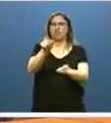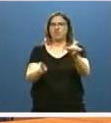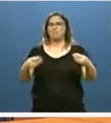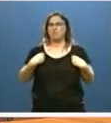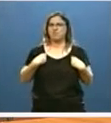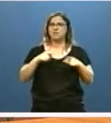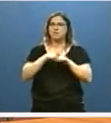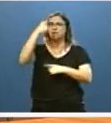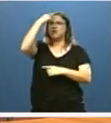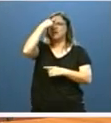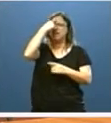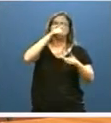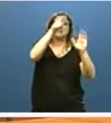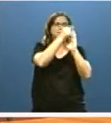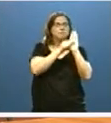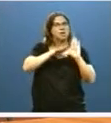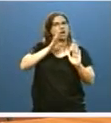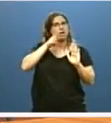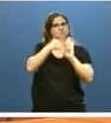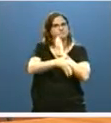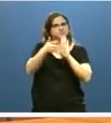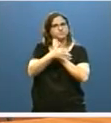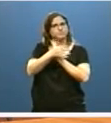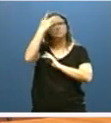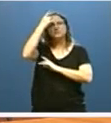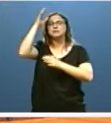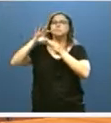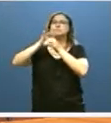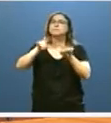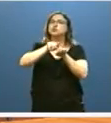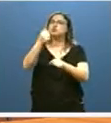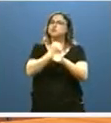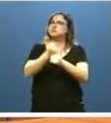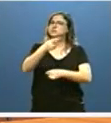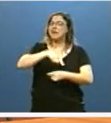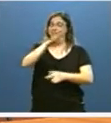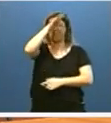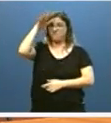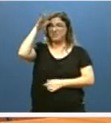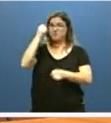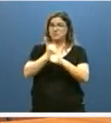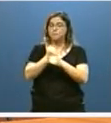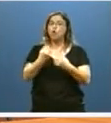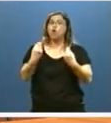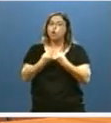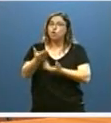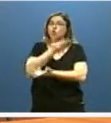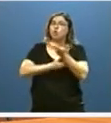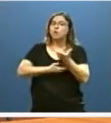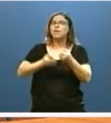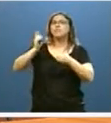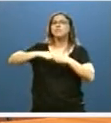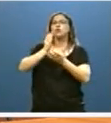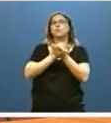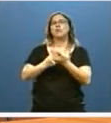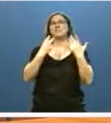cuenta precisamente aquellos factores. Una idea en torno a la cual vamos a trabajar a lo largo del verano con las siete comunidades que lo integran